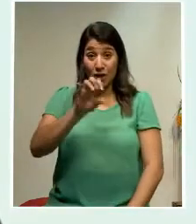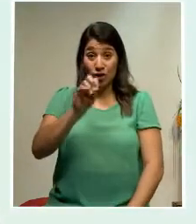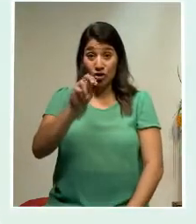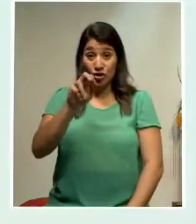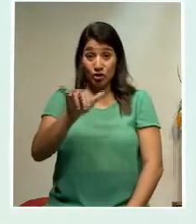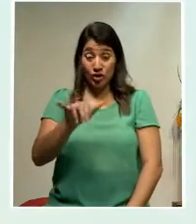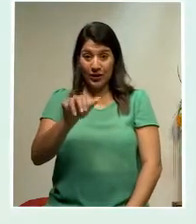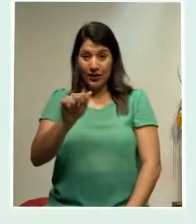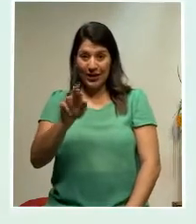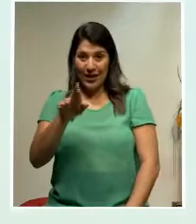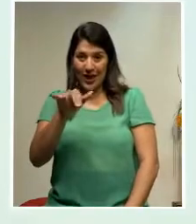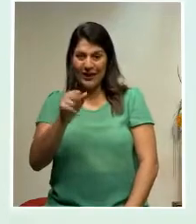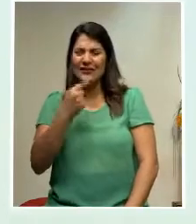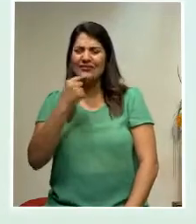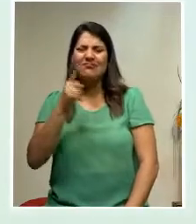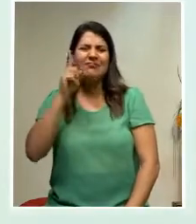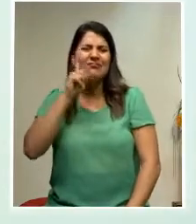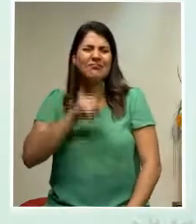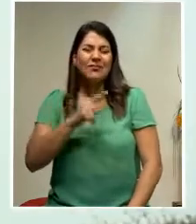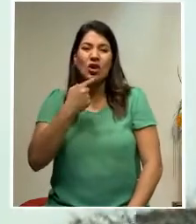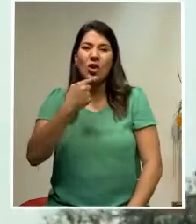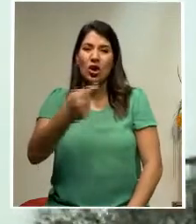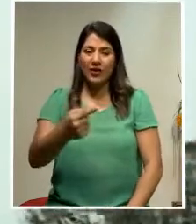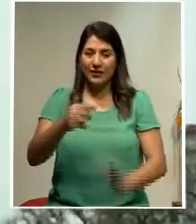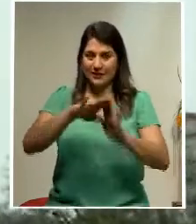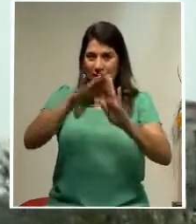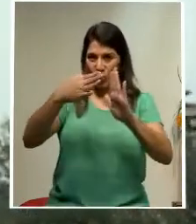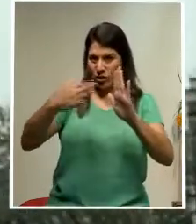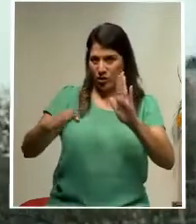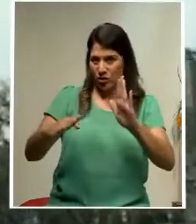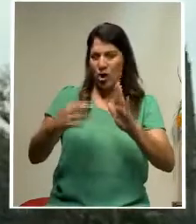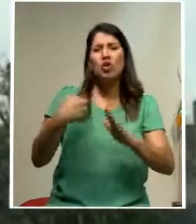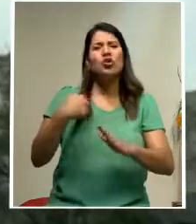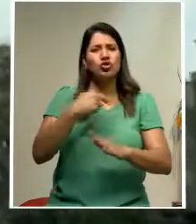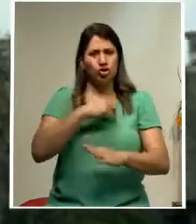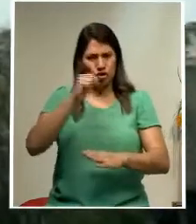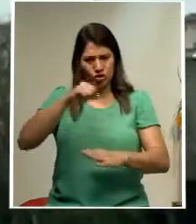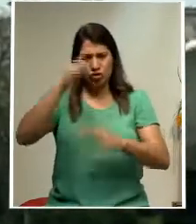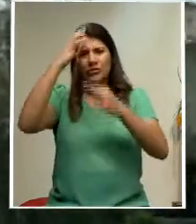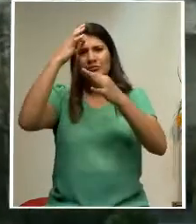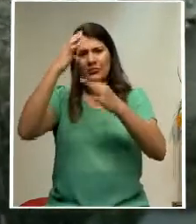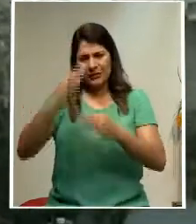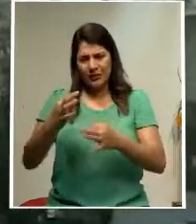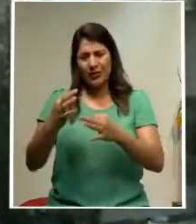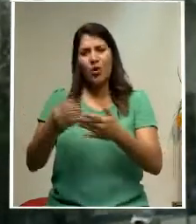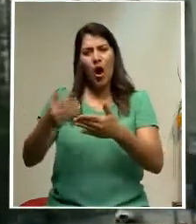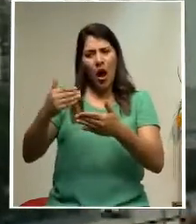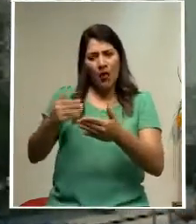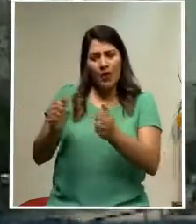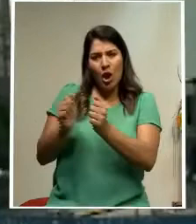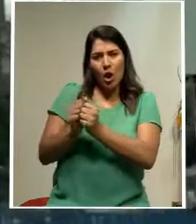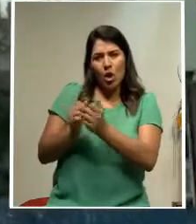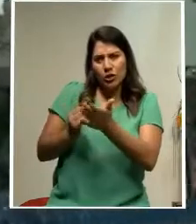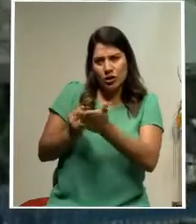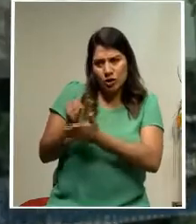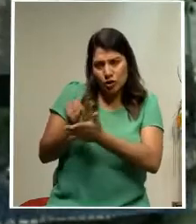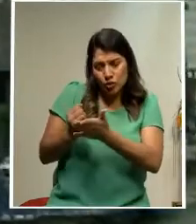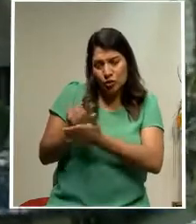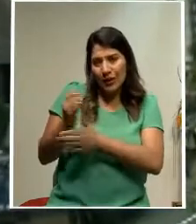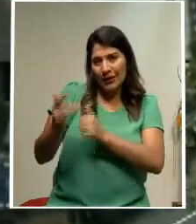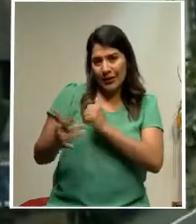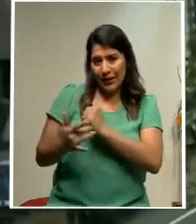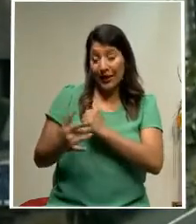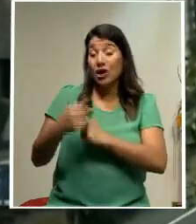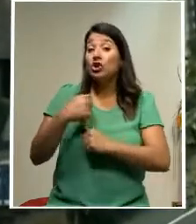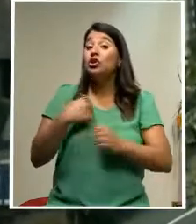que es falso lo que señala la Contraloría de indicar que la decisión se tomó sin estudios o fundamentos técnicos. Quiero decirle de manera clara y